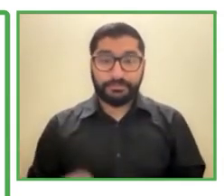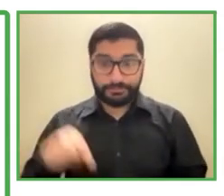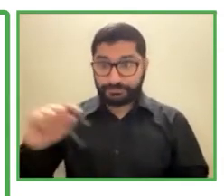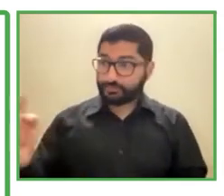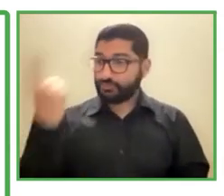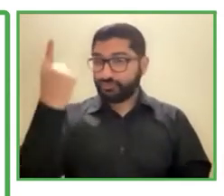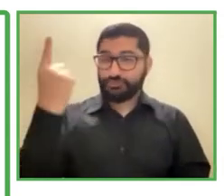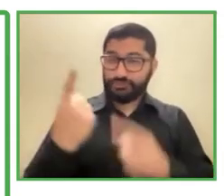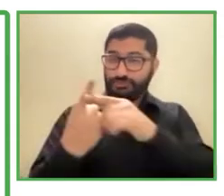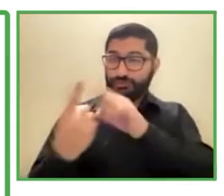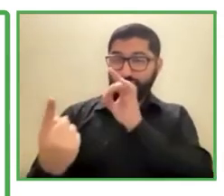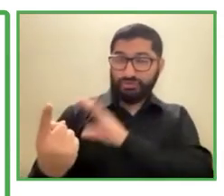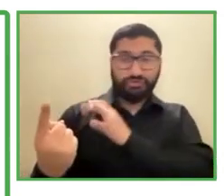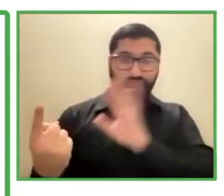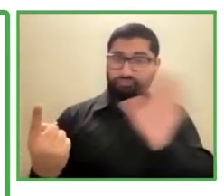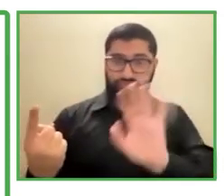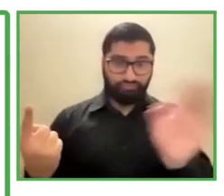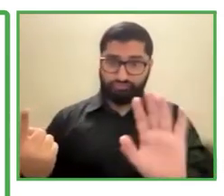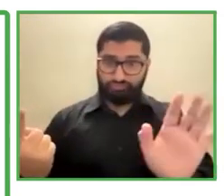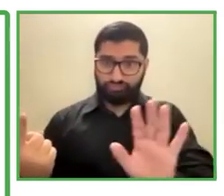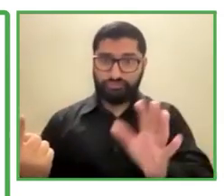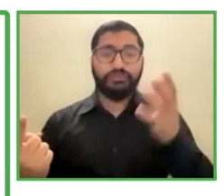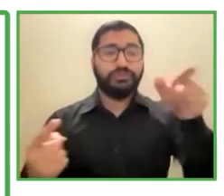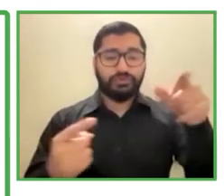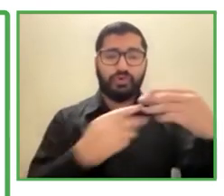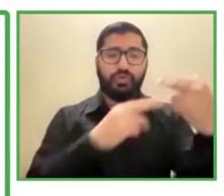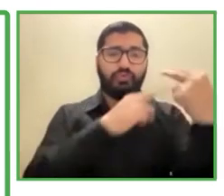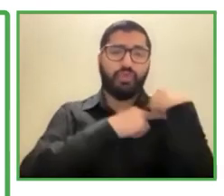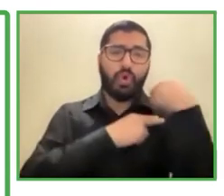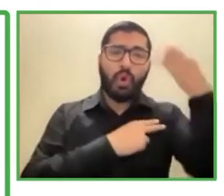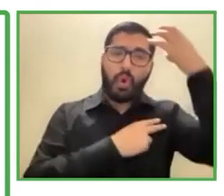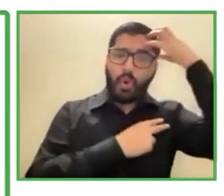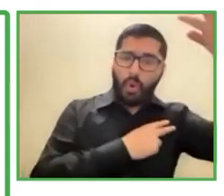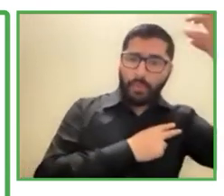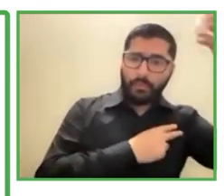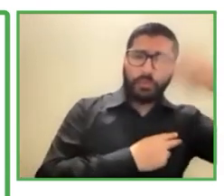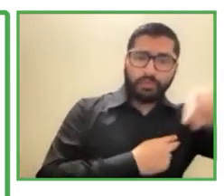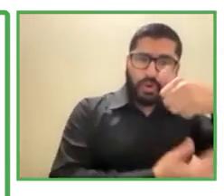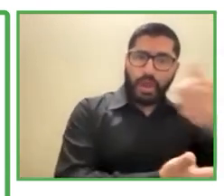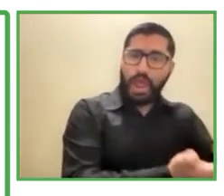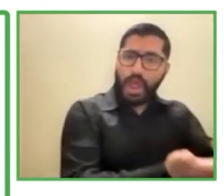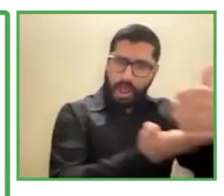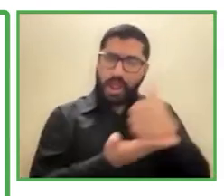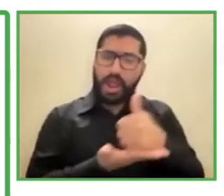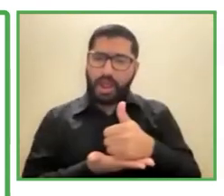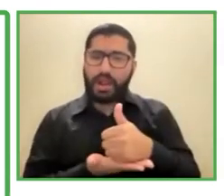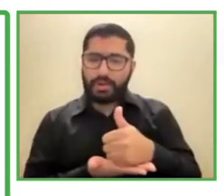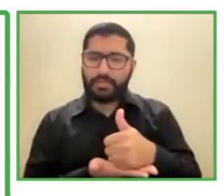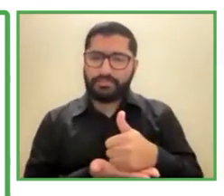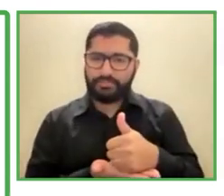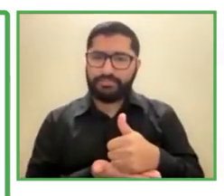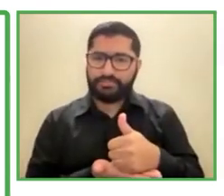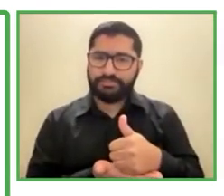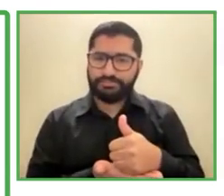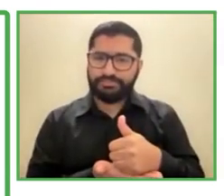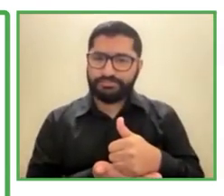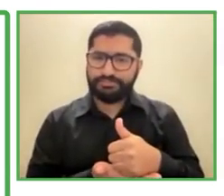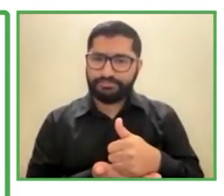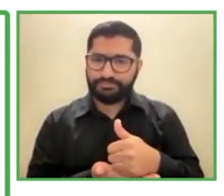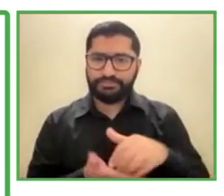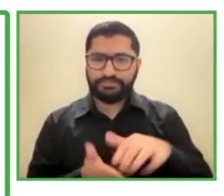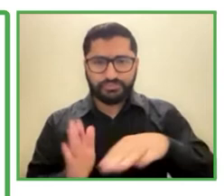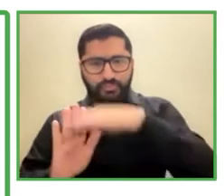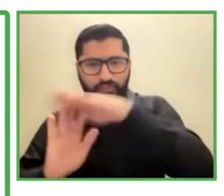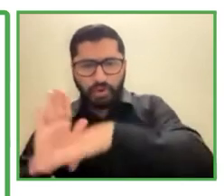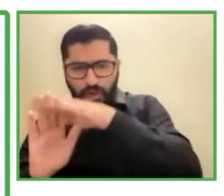somos parte de un gran programa, ¿no es cierto?, que se realizó en Colombia hace años atrás, ¿no es cierto?, hoy día en Chile, Pacto de